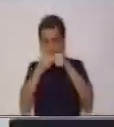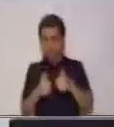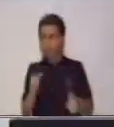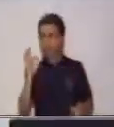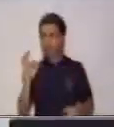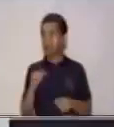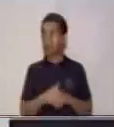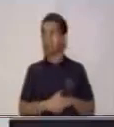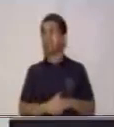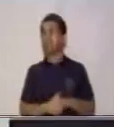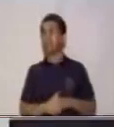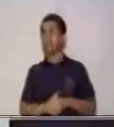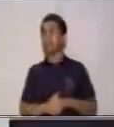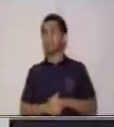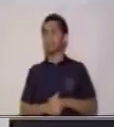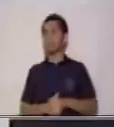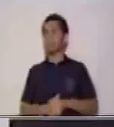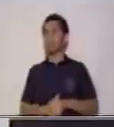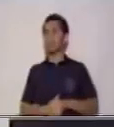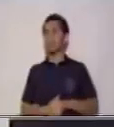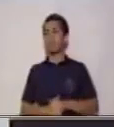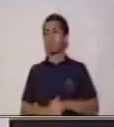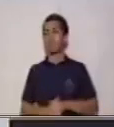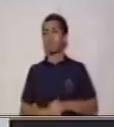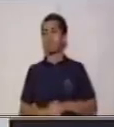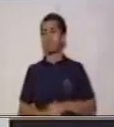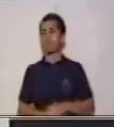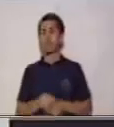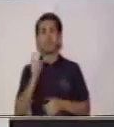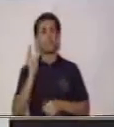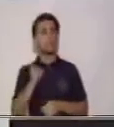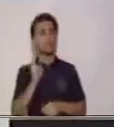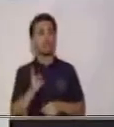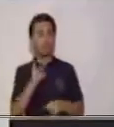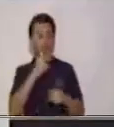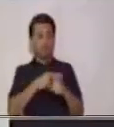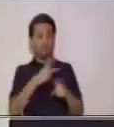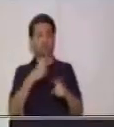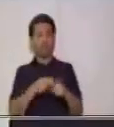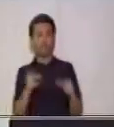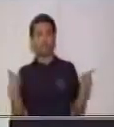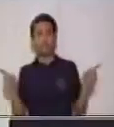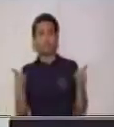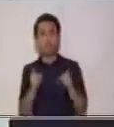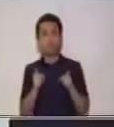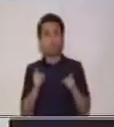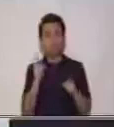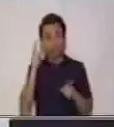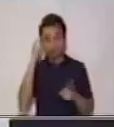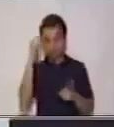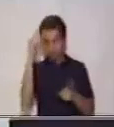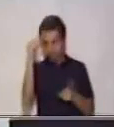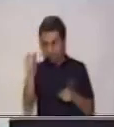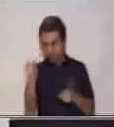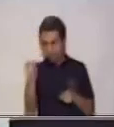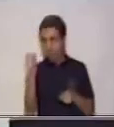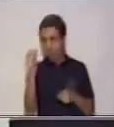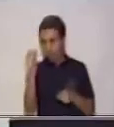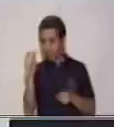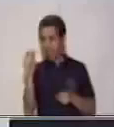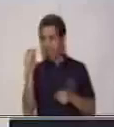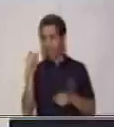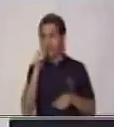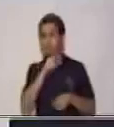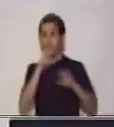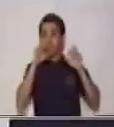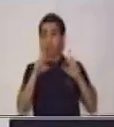Primero, que las frases son cortas e ingeniosas. Las personas que se dedican a la